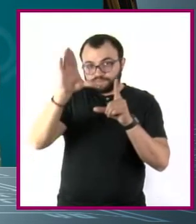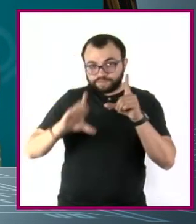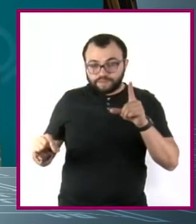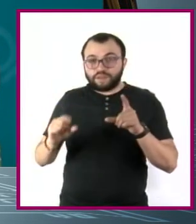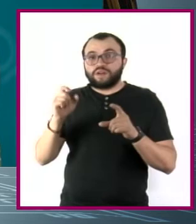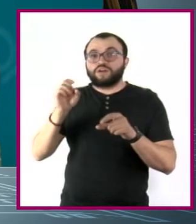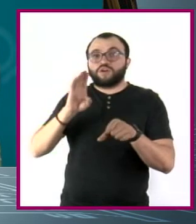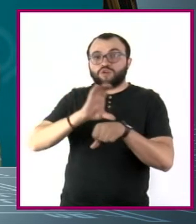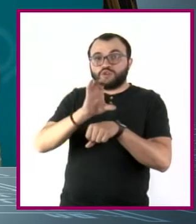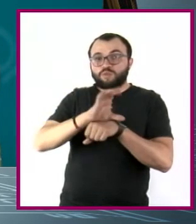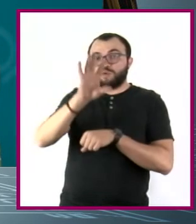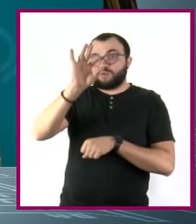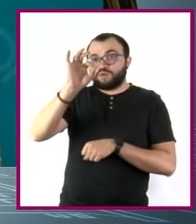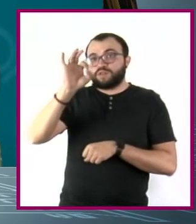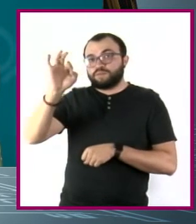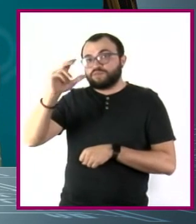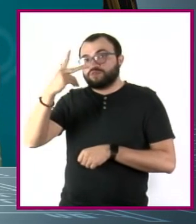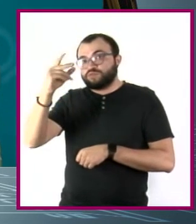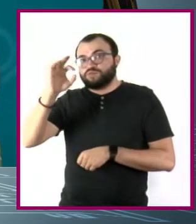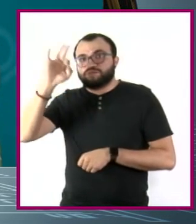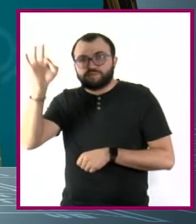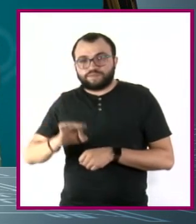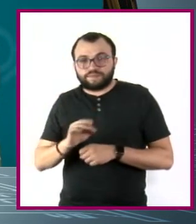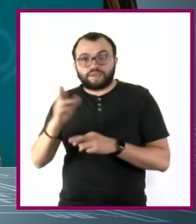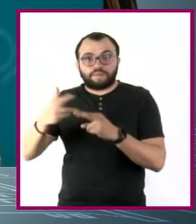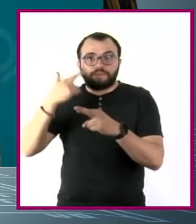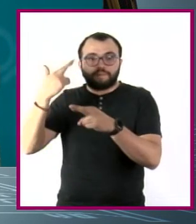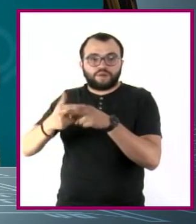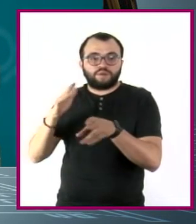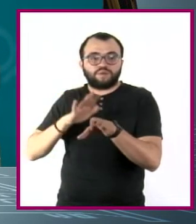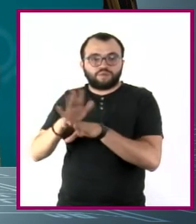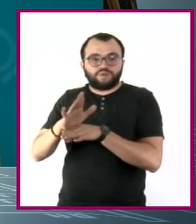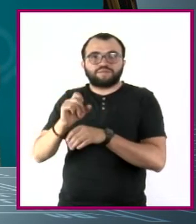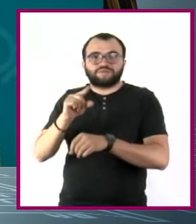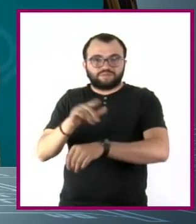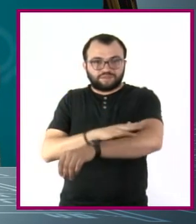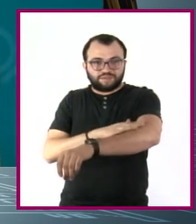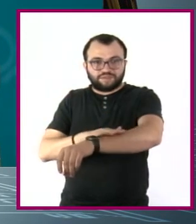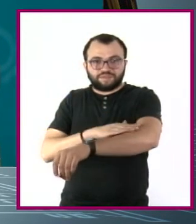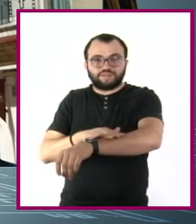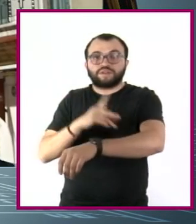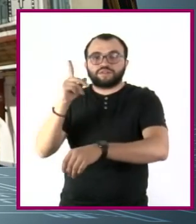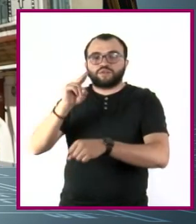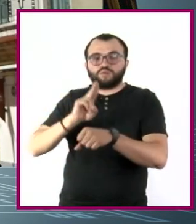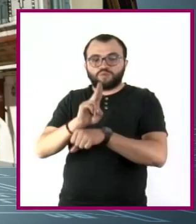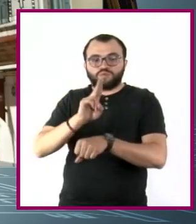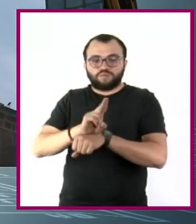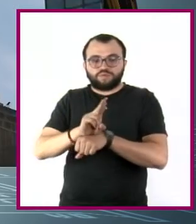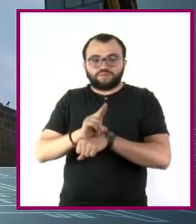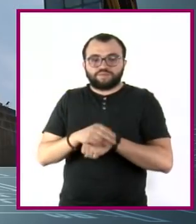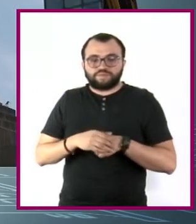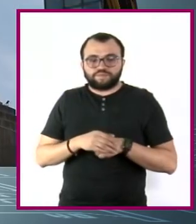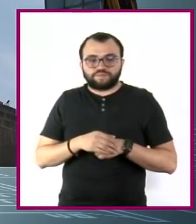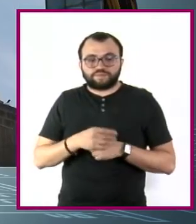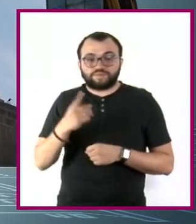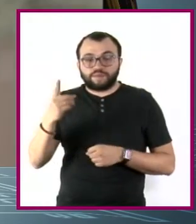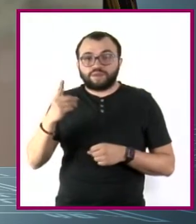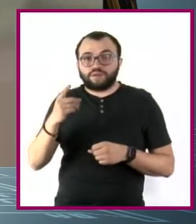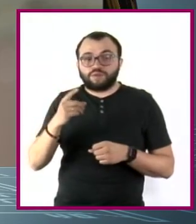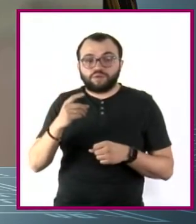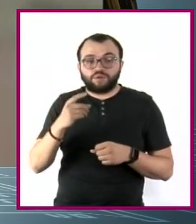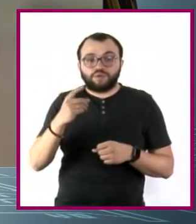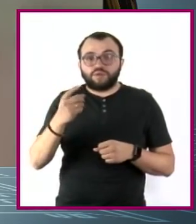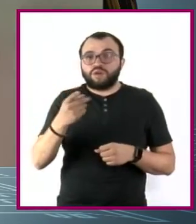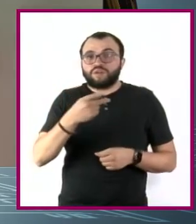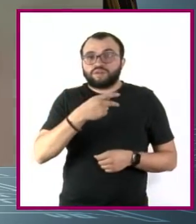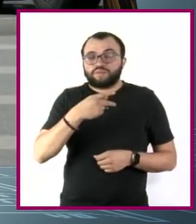en Colombia con 40.8% y la mayor brecha étnico-racial se registró en Uruguay, país que presentaba una de las menores tasas de